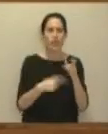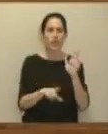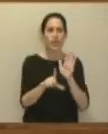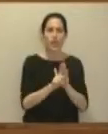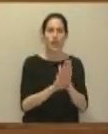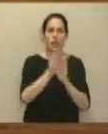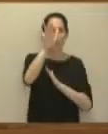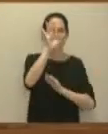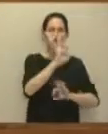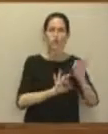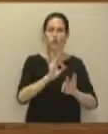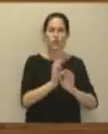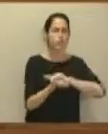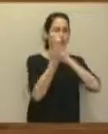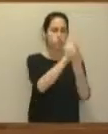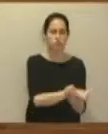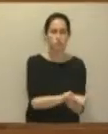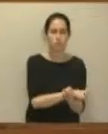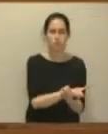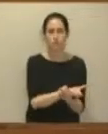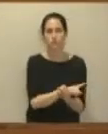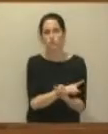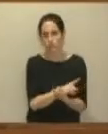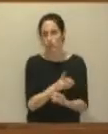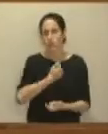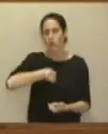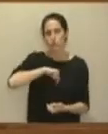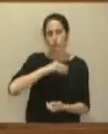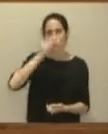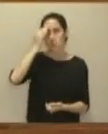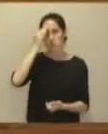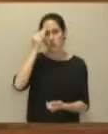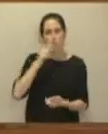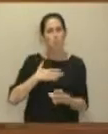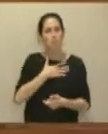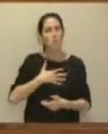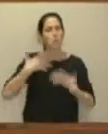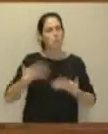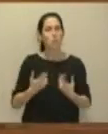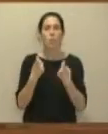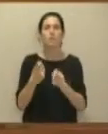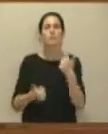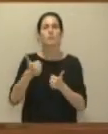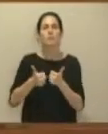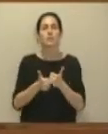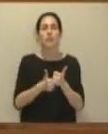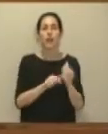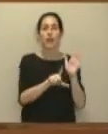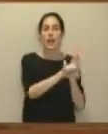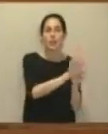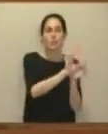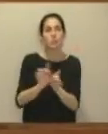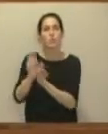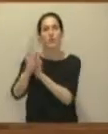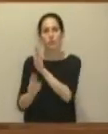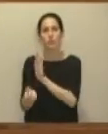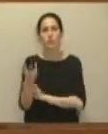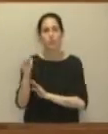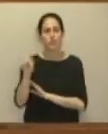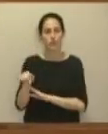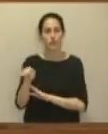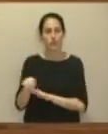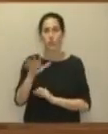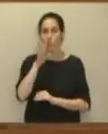montes y ordenación. Nosotros, en fin, creemos que es mucho más práctico necesario desarrollarla reglamentariamente, entre otras cosas porque